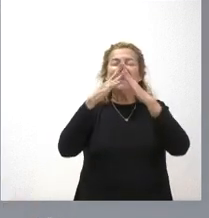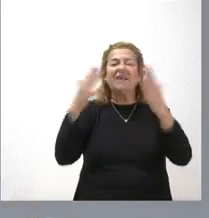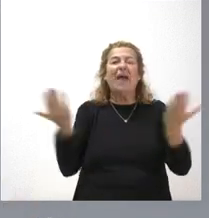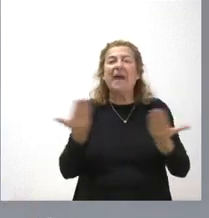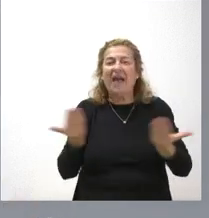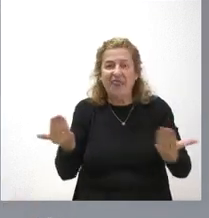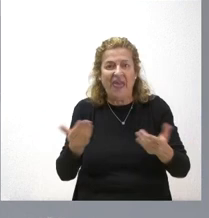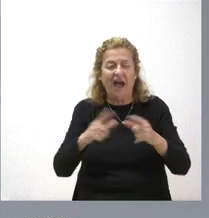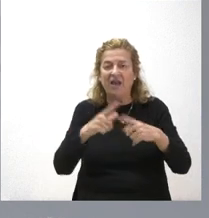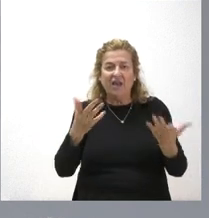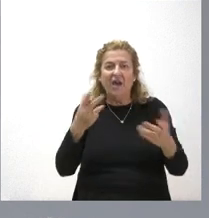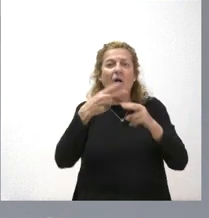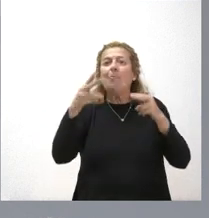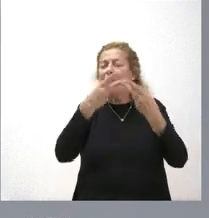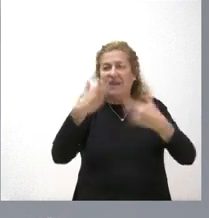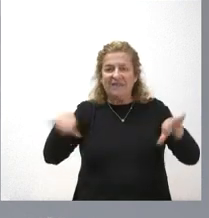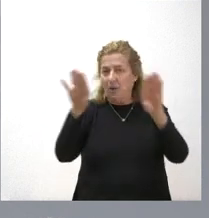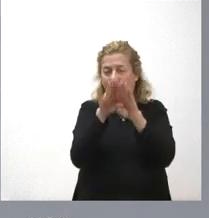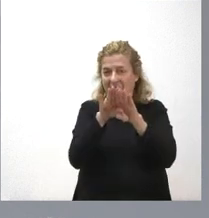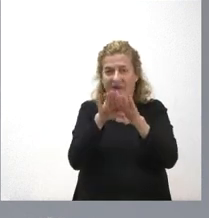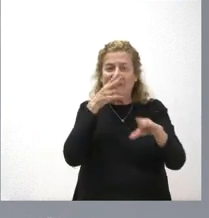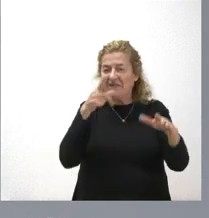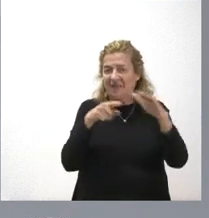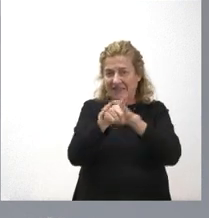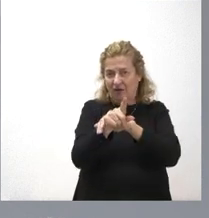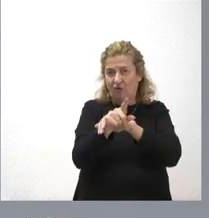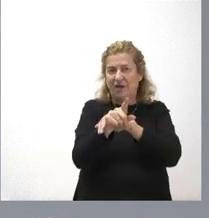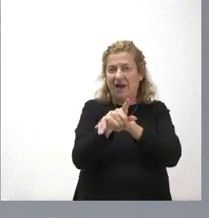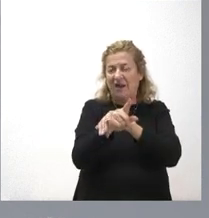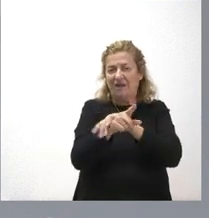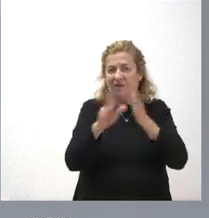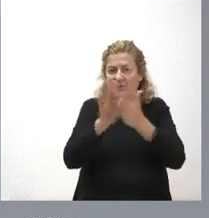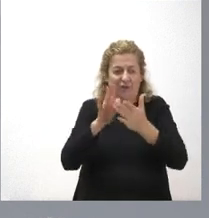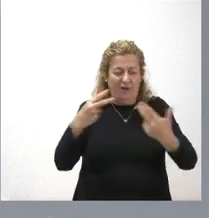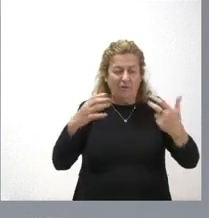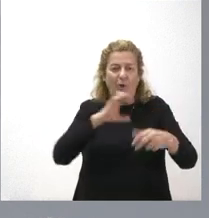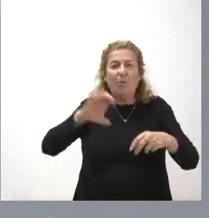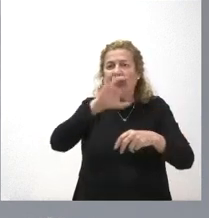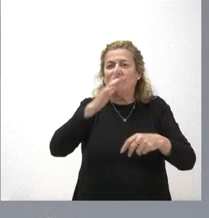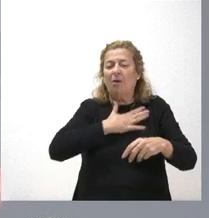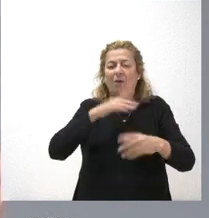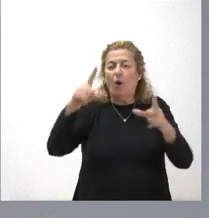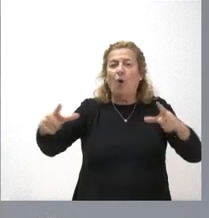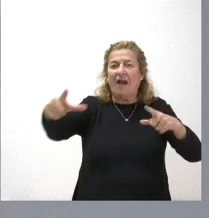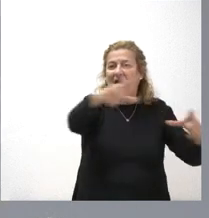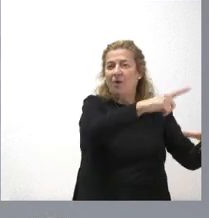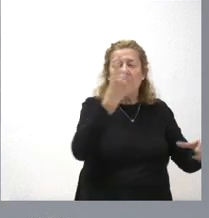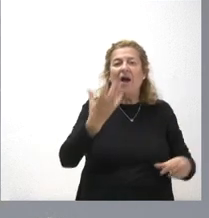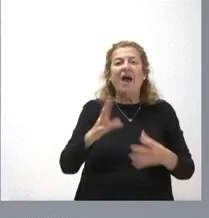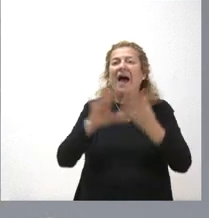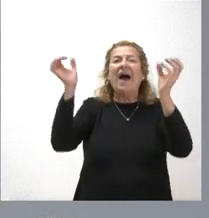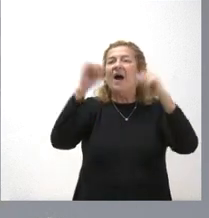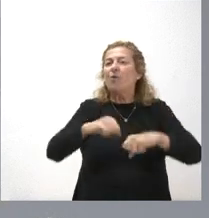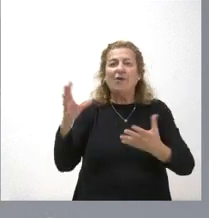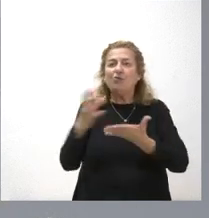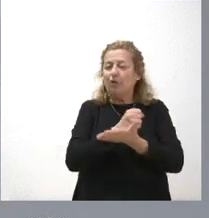y políticas de igualdad que se desarrollan en las corporaciones locales es un acuerdo que ha tenido todos los trámites